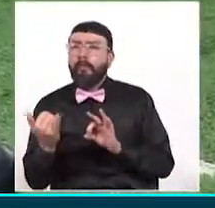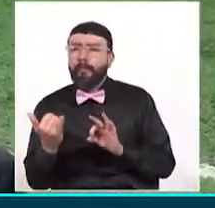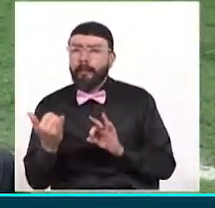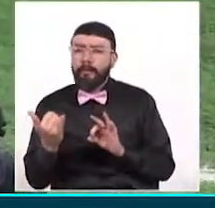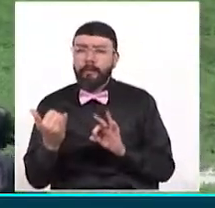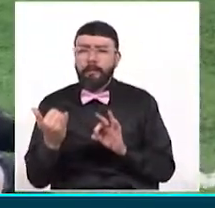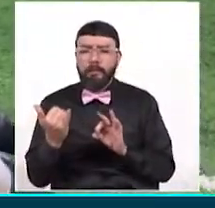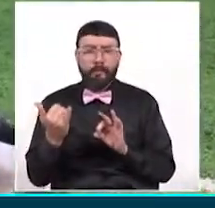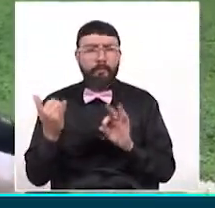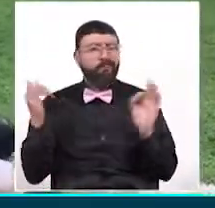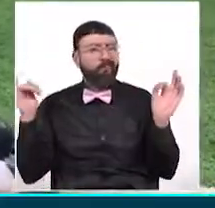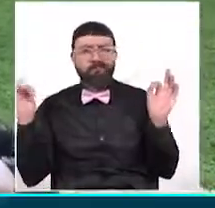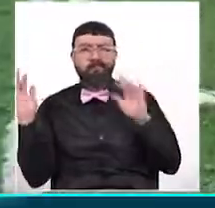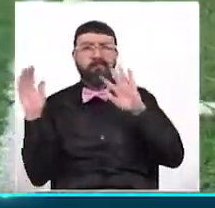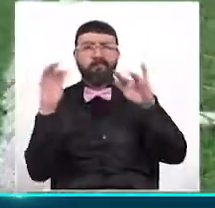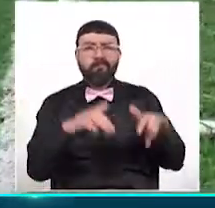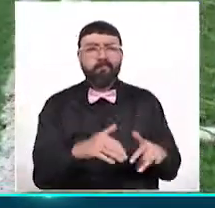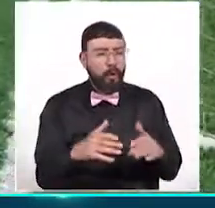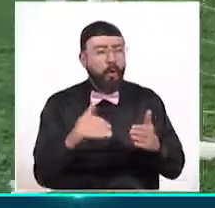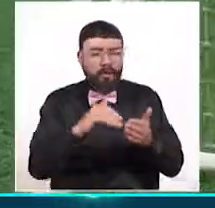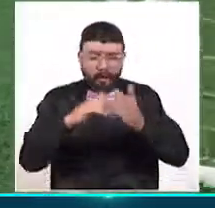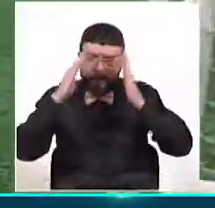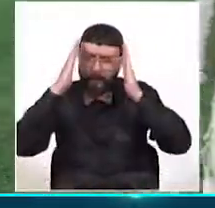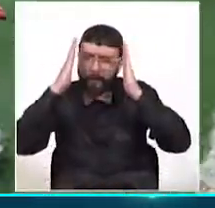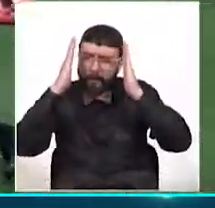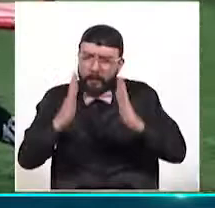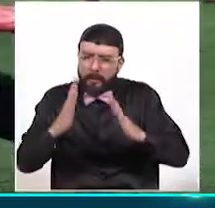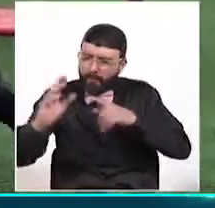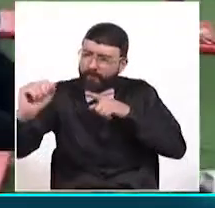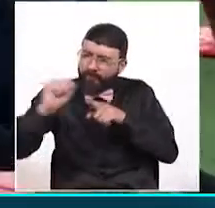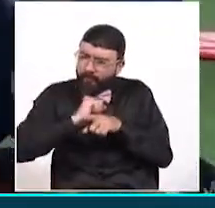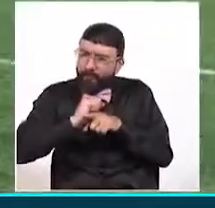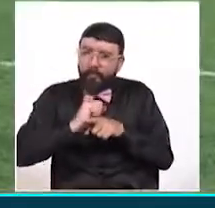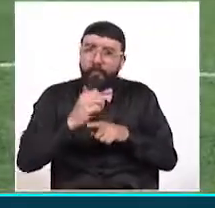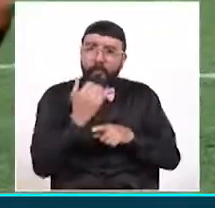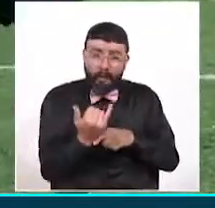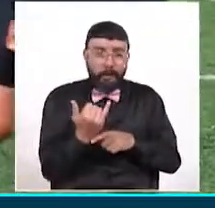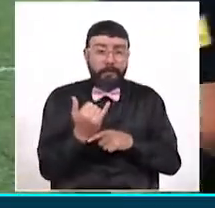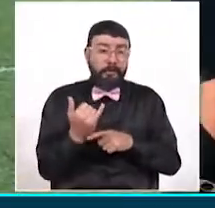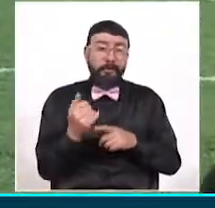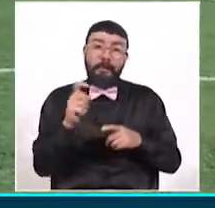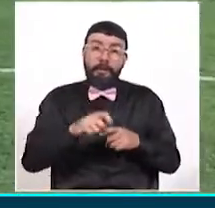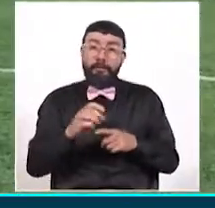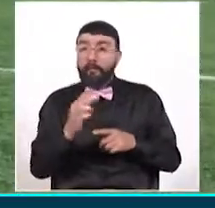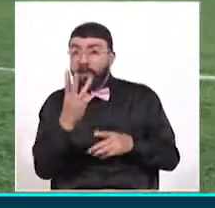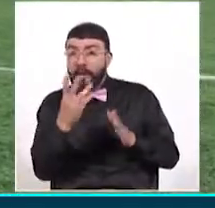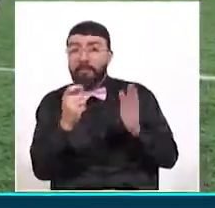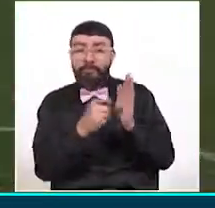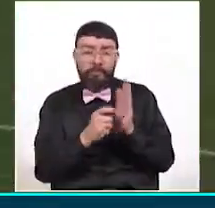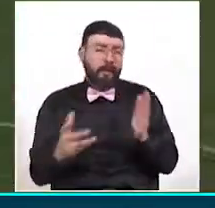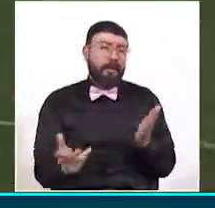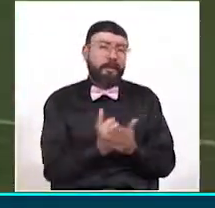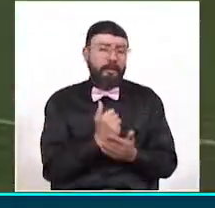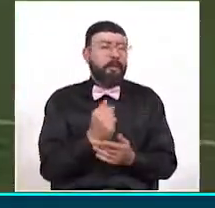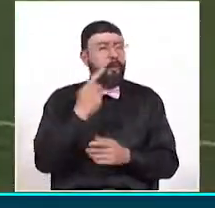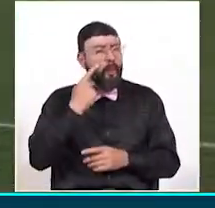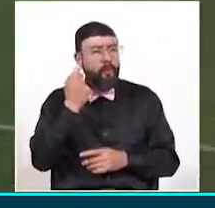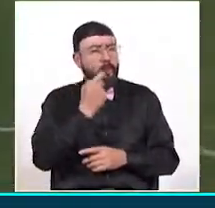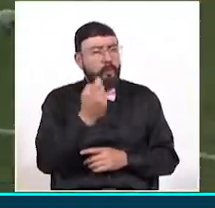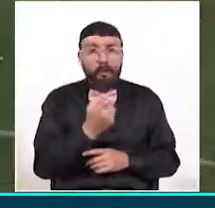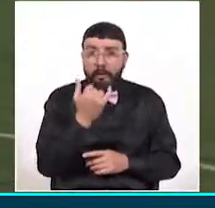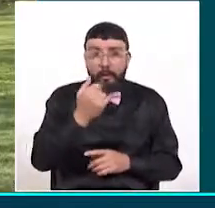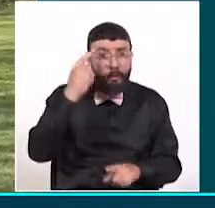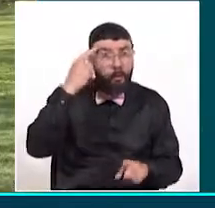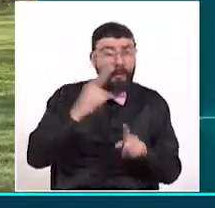el estar nuevamente concentrados y aplicando para traernos los puntos, que es lo que vamos a ir a buscar a